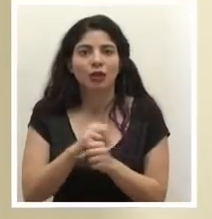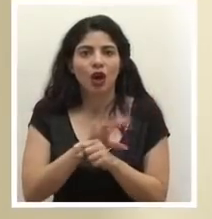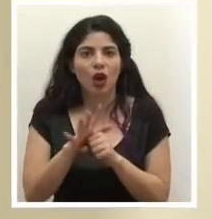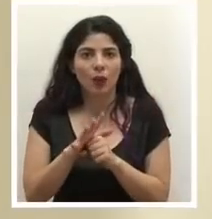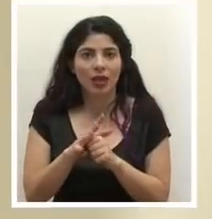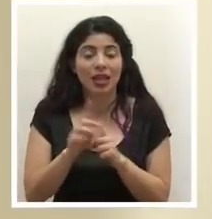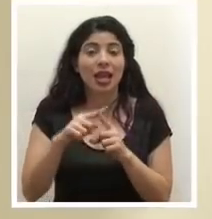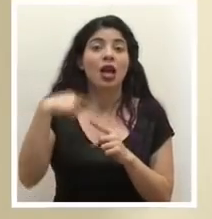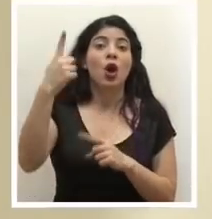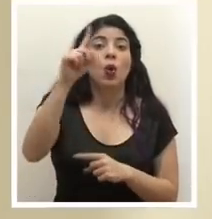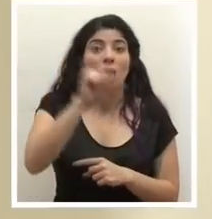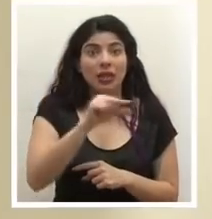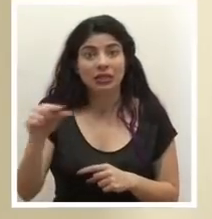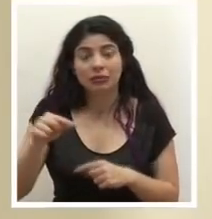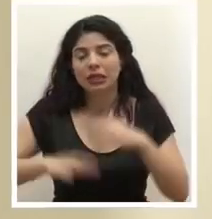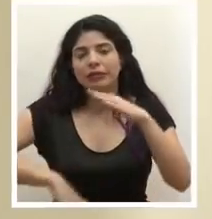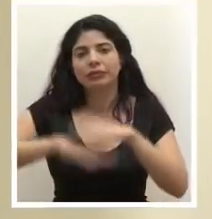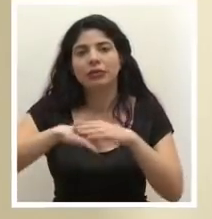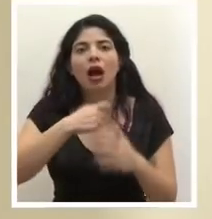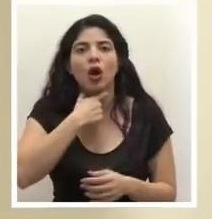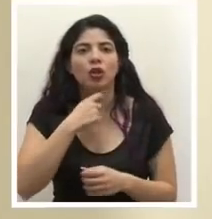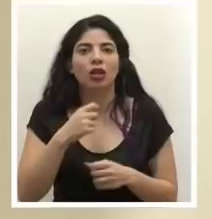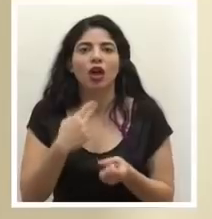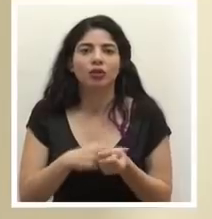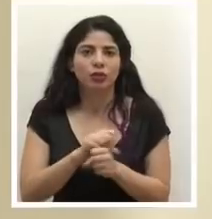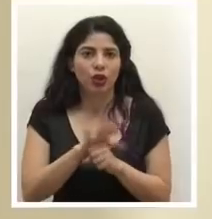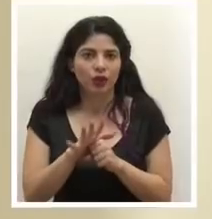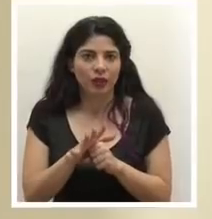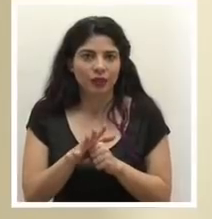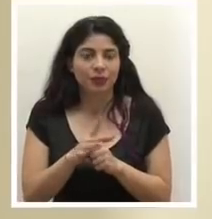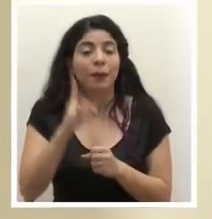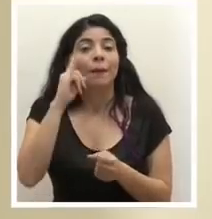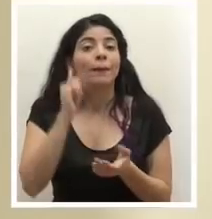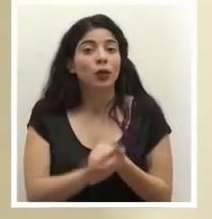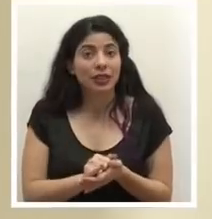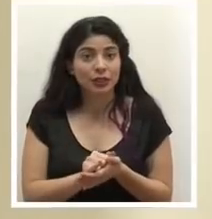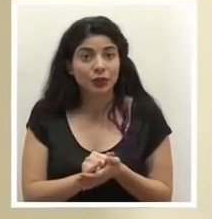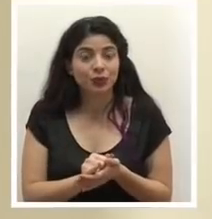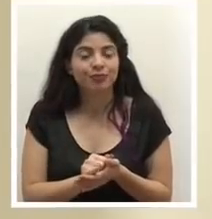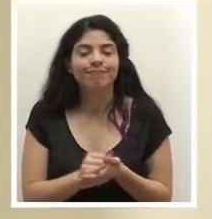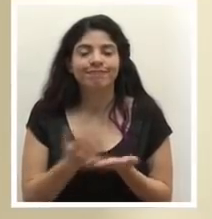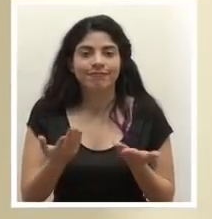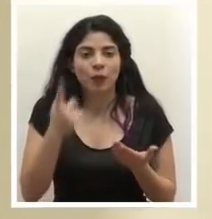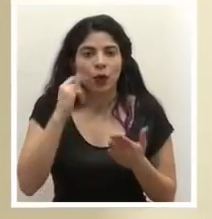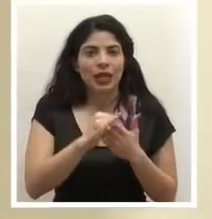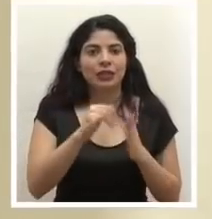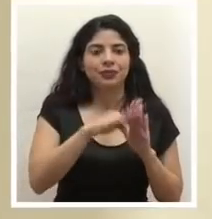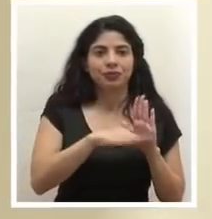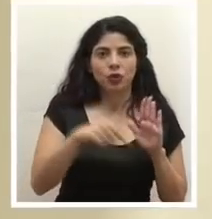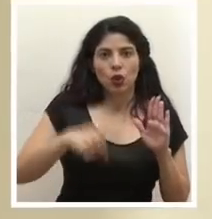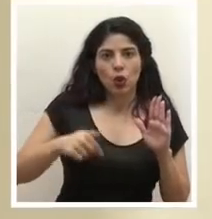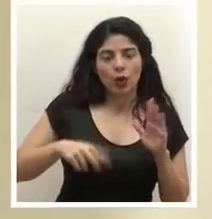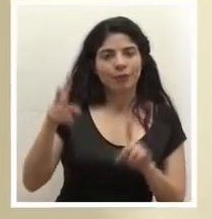y en otra semana habremos saturado SEACO. Por eso es que se toman las medidas de hoy.